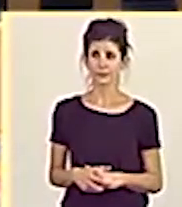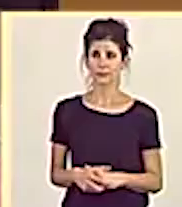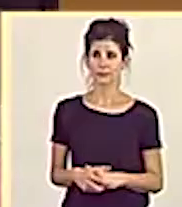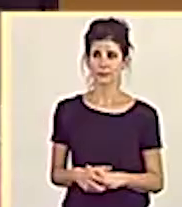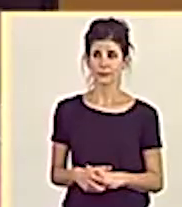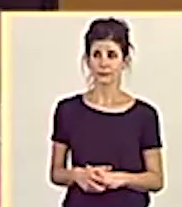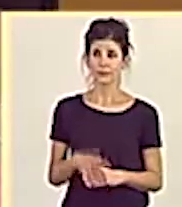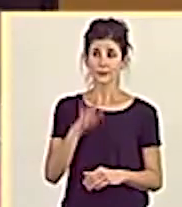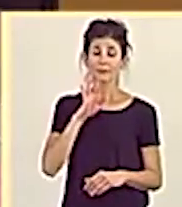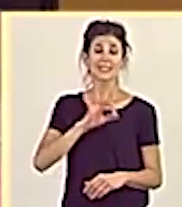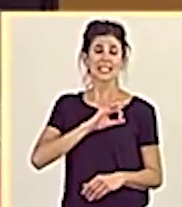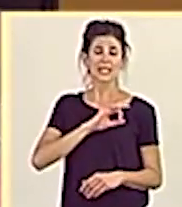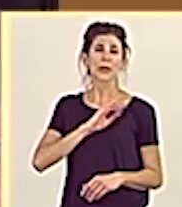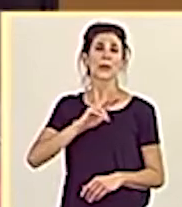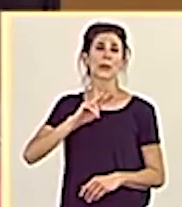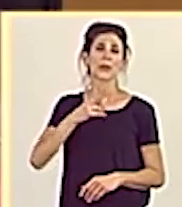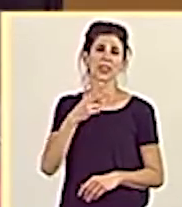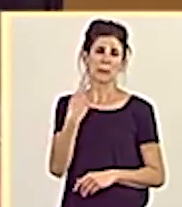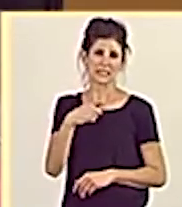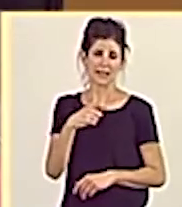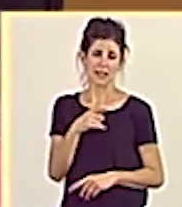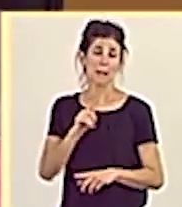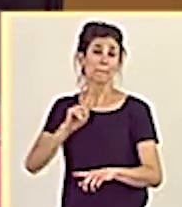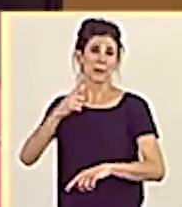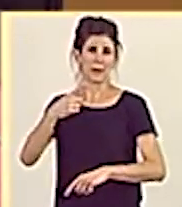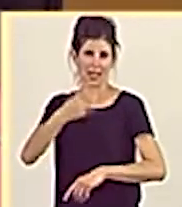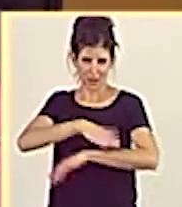Señora vicepresidenta primera del Gobierno.